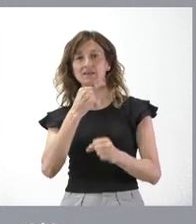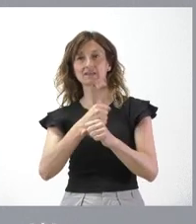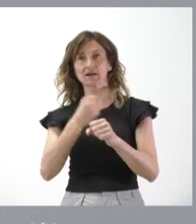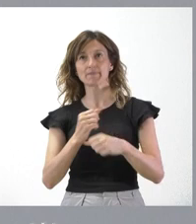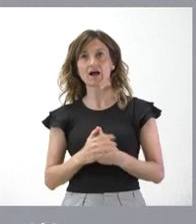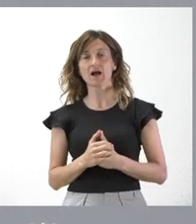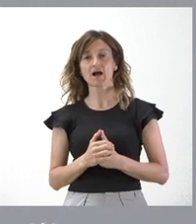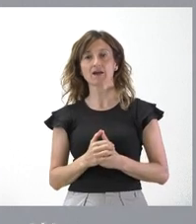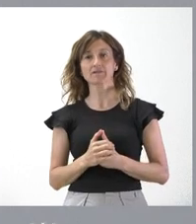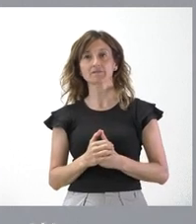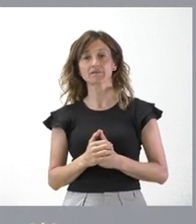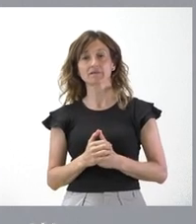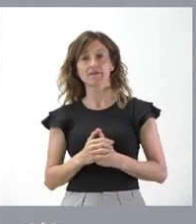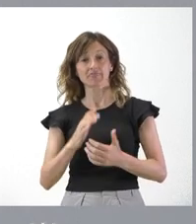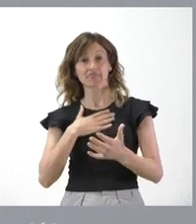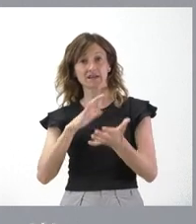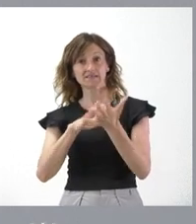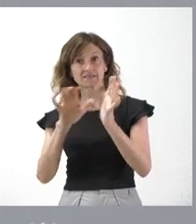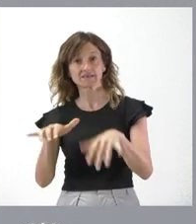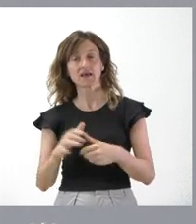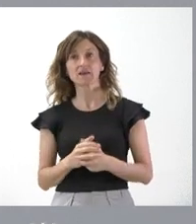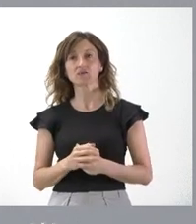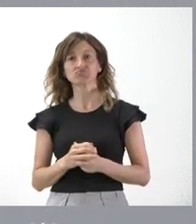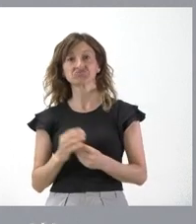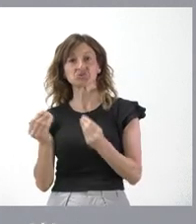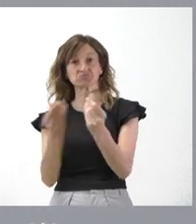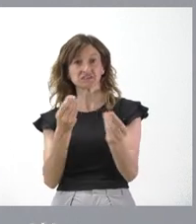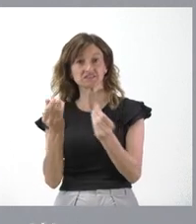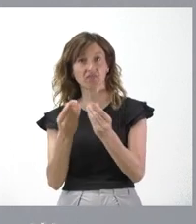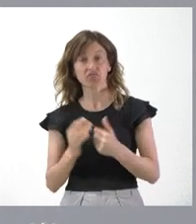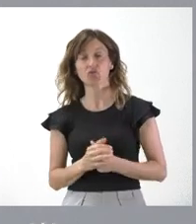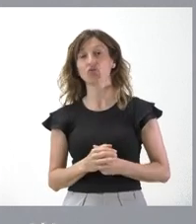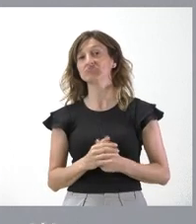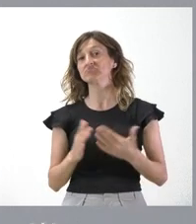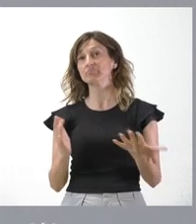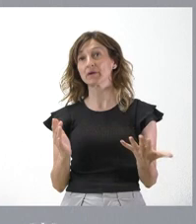conformando el Gobierno de Castilla y León y es la impresión que yo tengo. Pero, en todo caso,